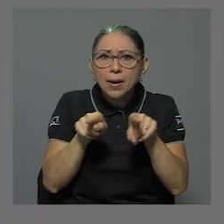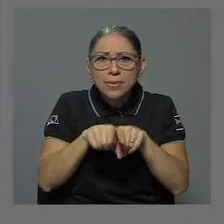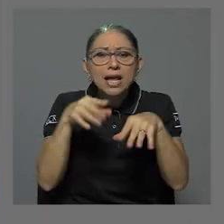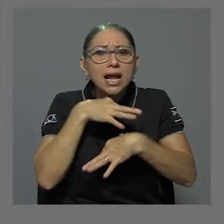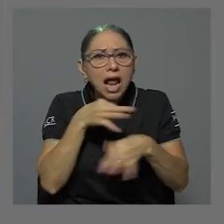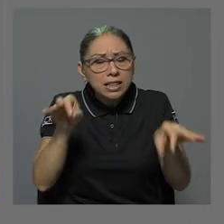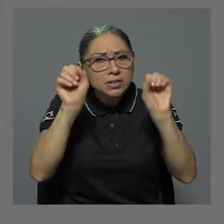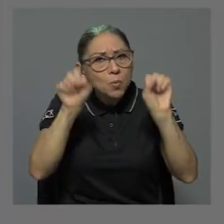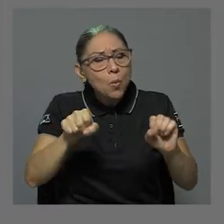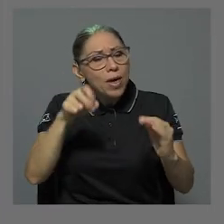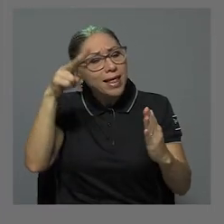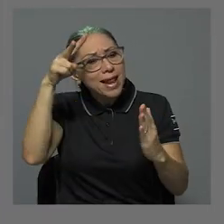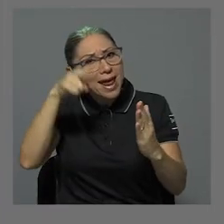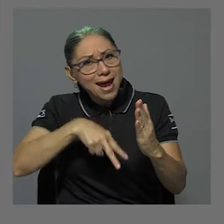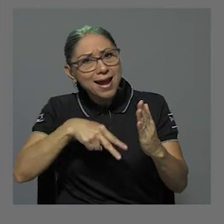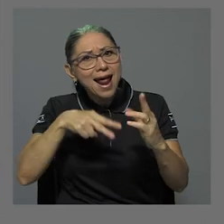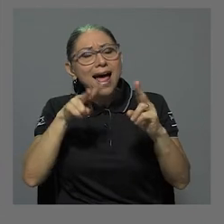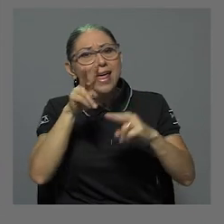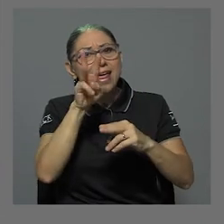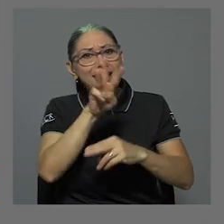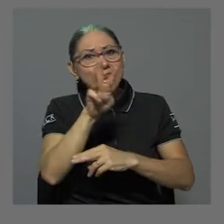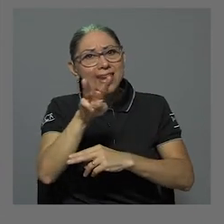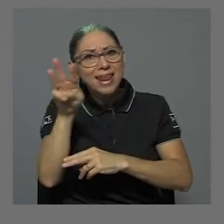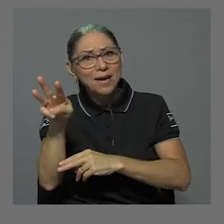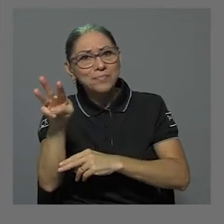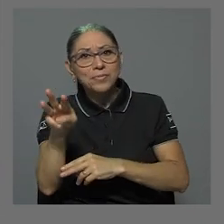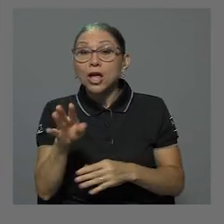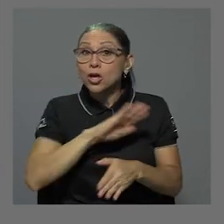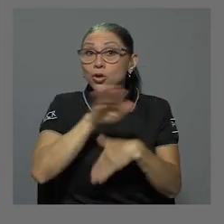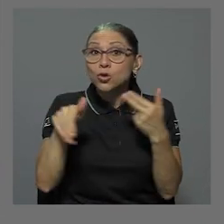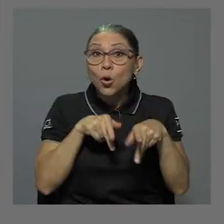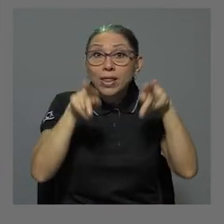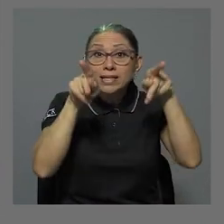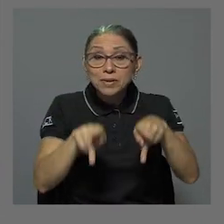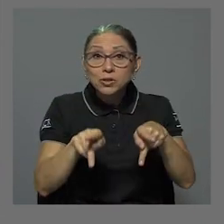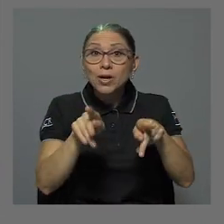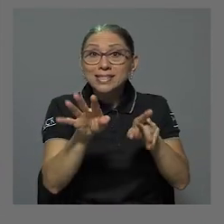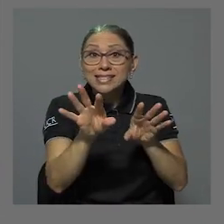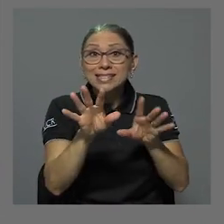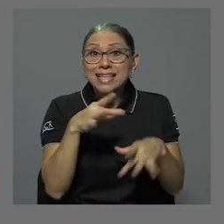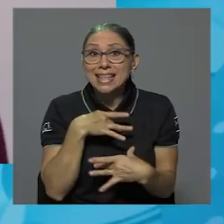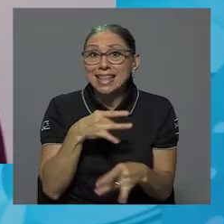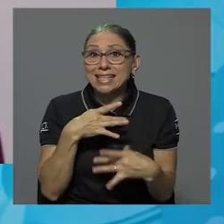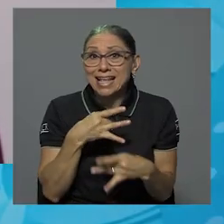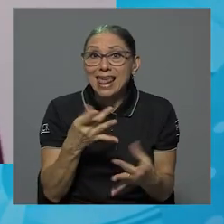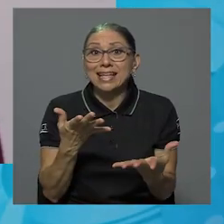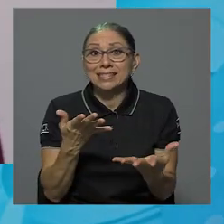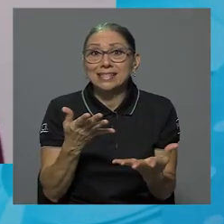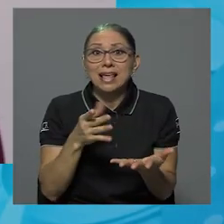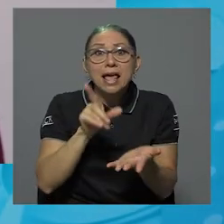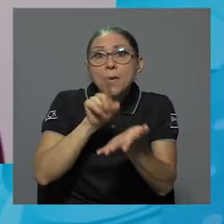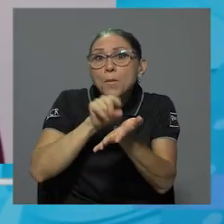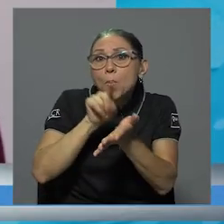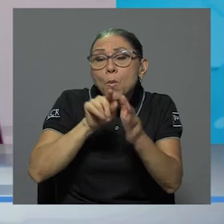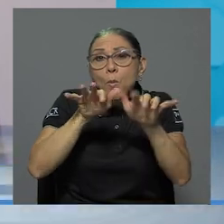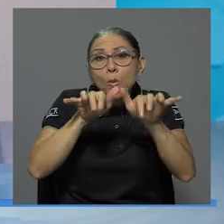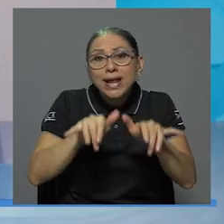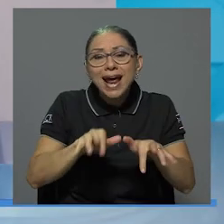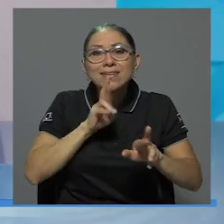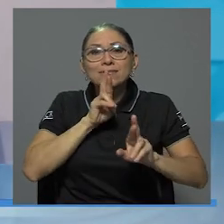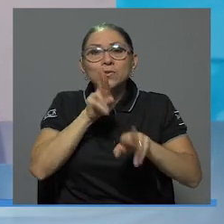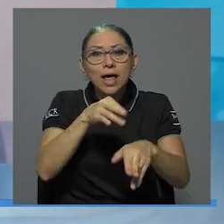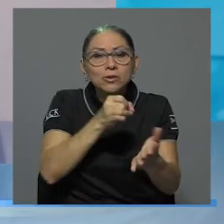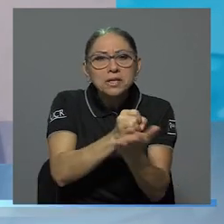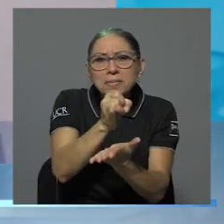Invitar a todas estas personas que tienen interés en publicar sus resultados de investigaciones,